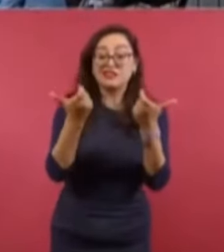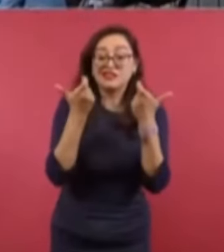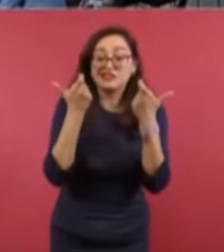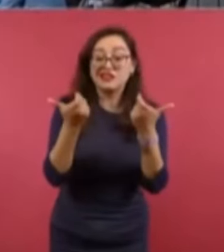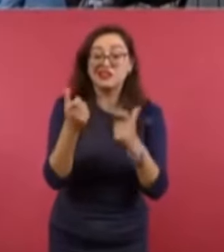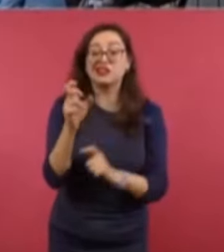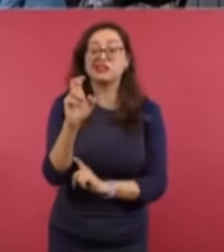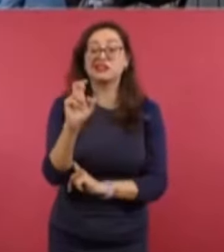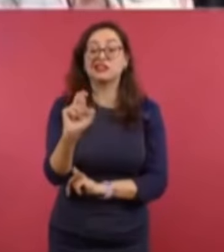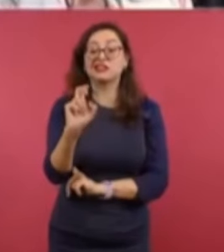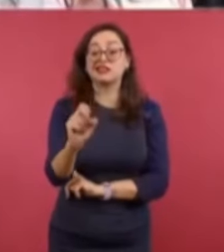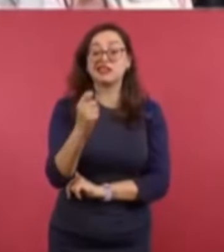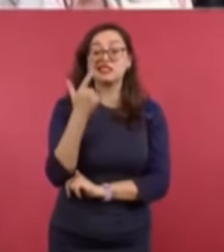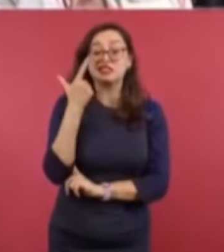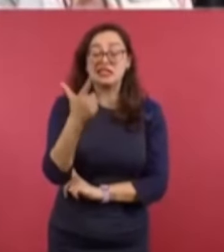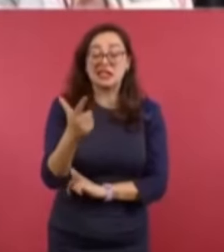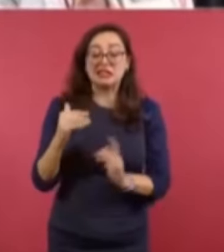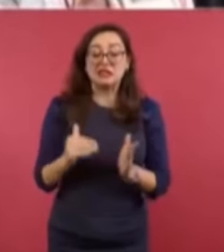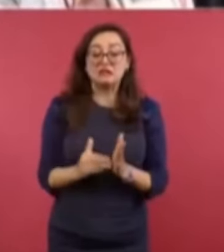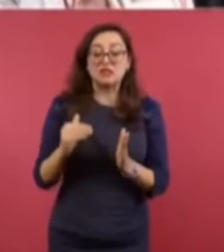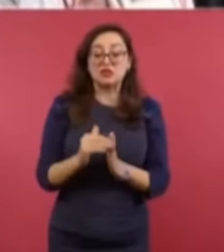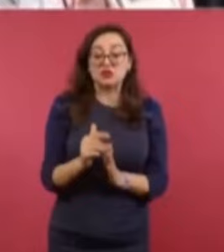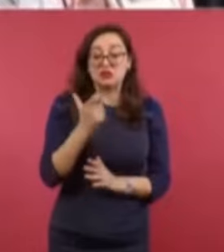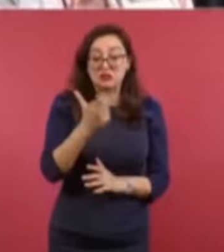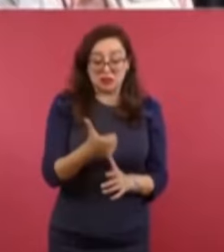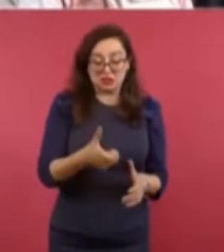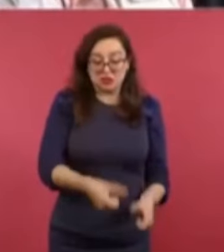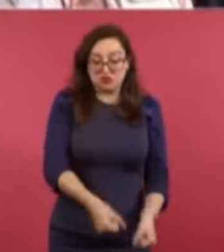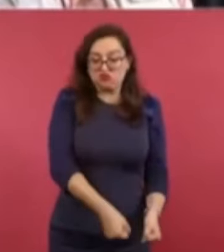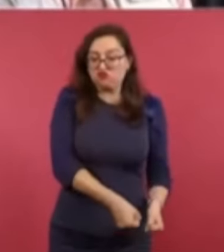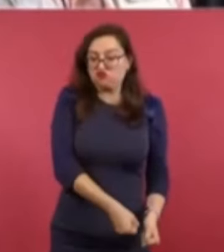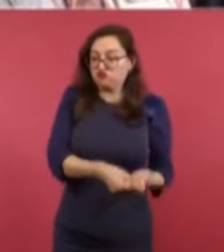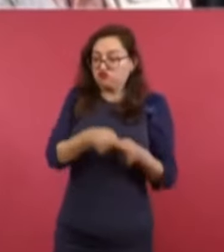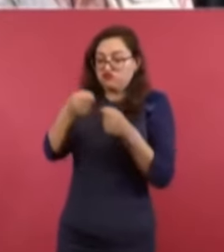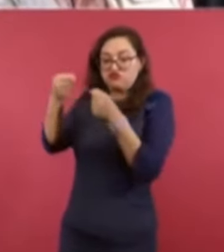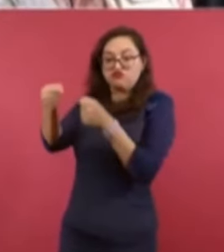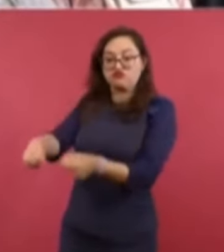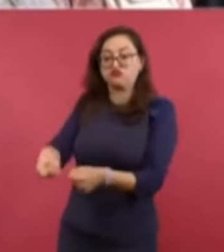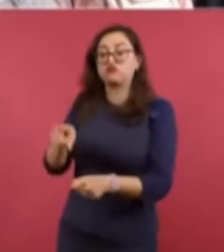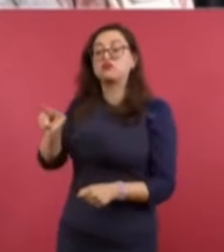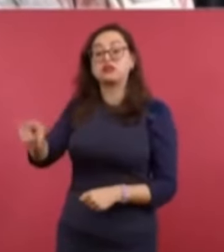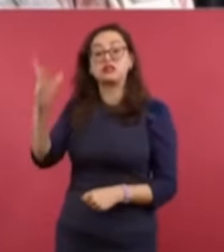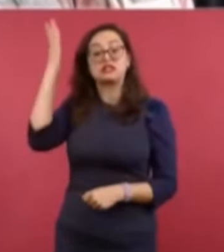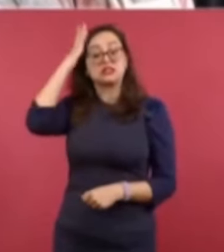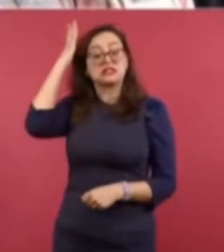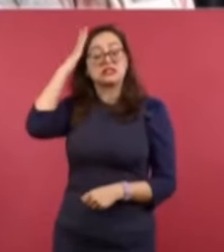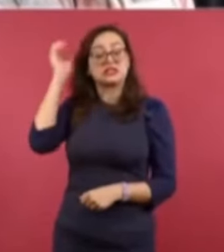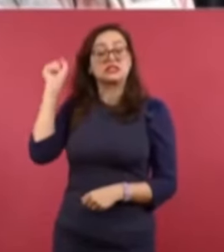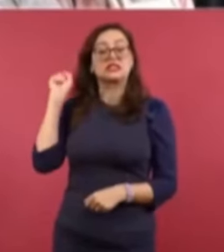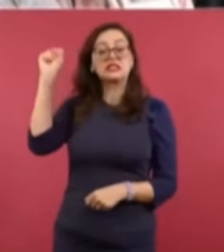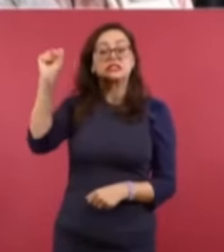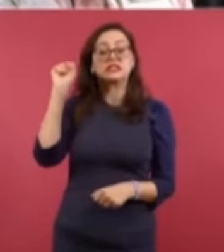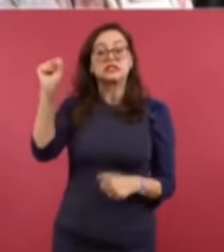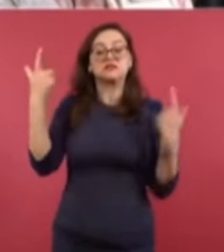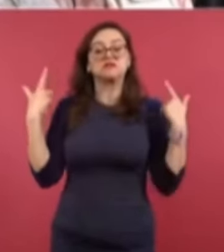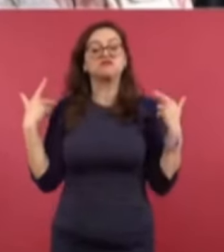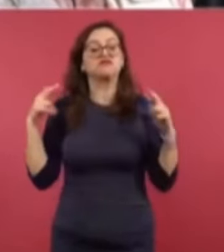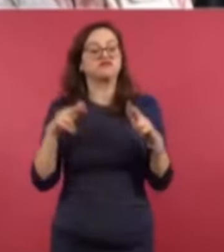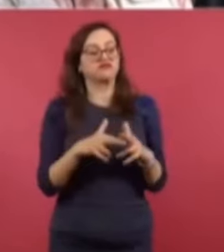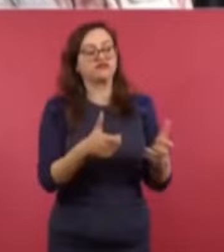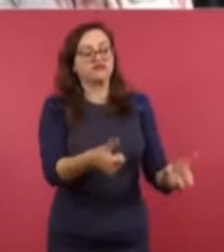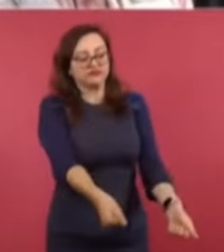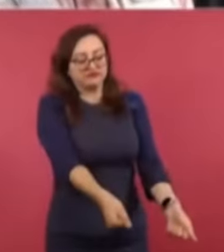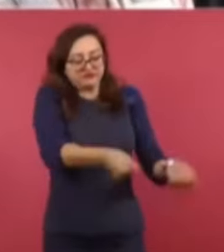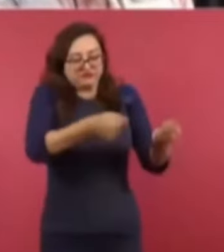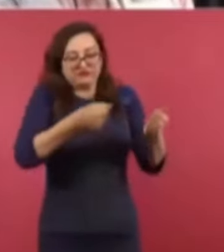37 millones de pesos, y discuten sobre el hecho de que el acuerdo con el gobierno de